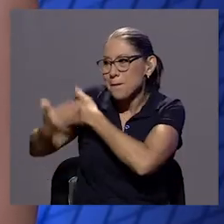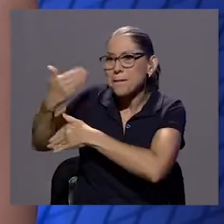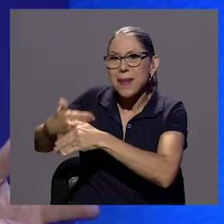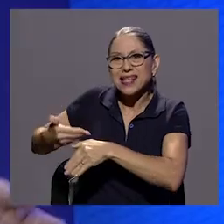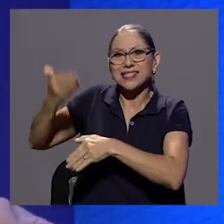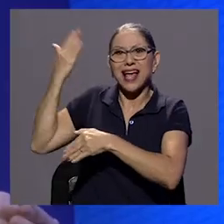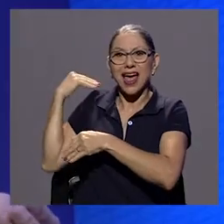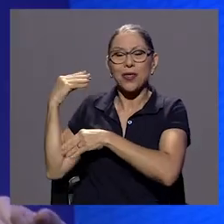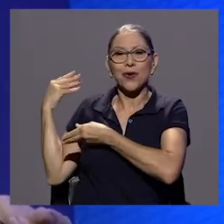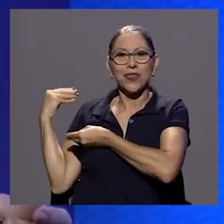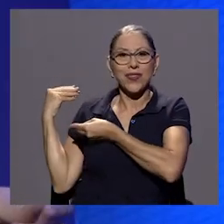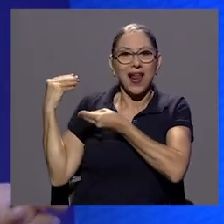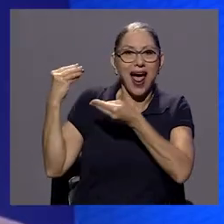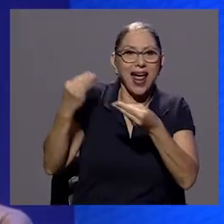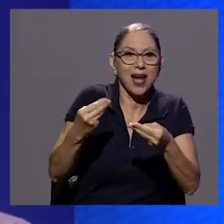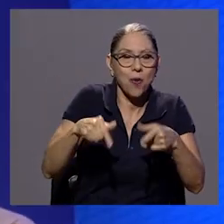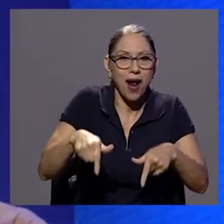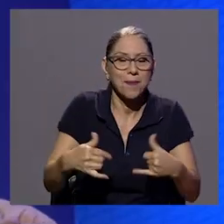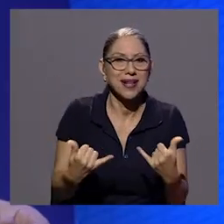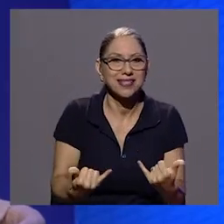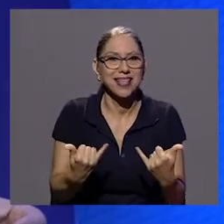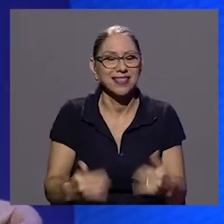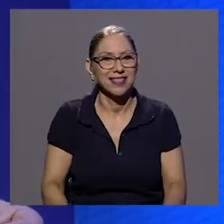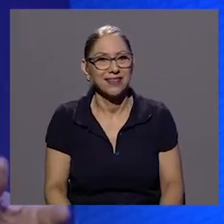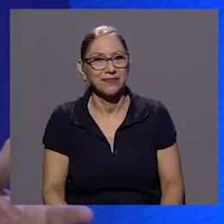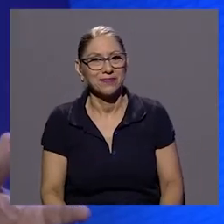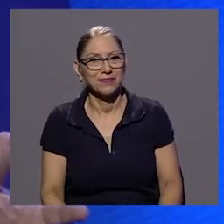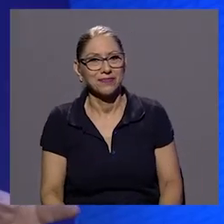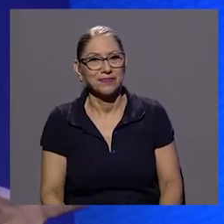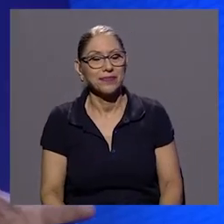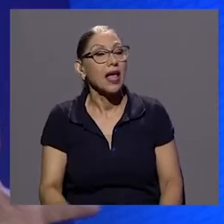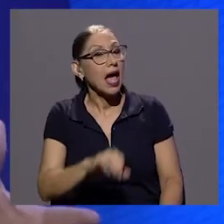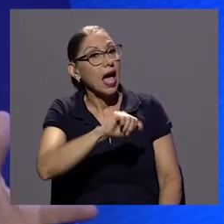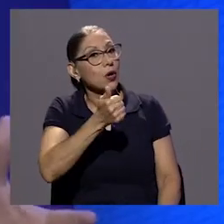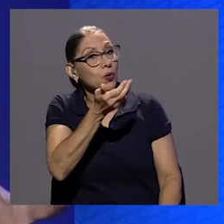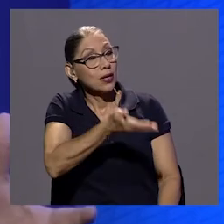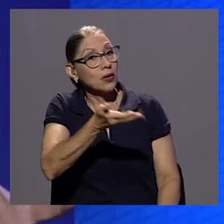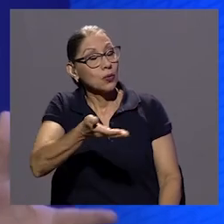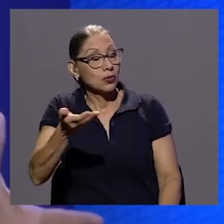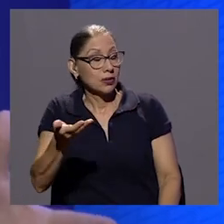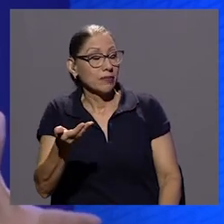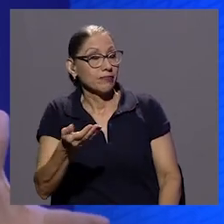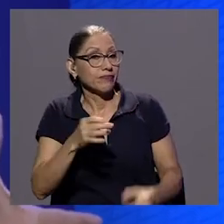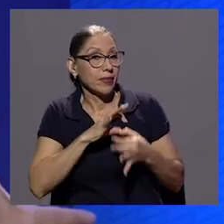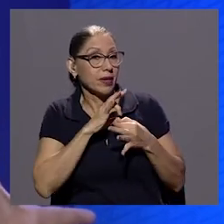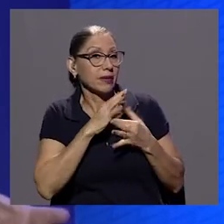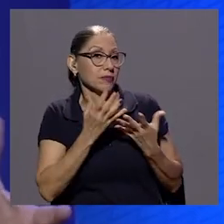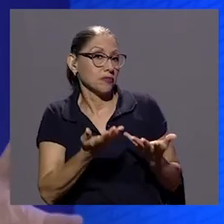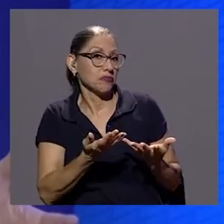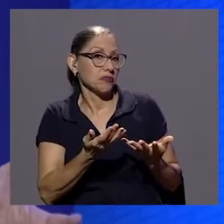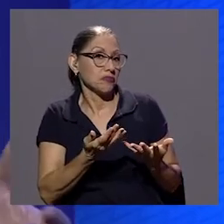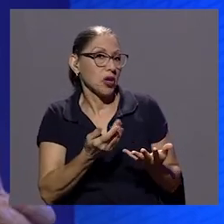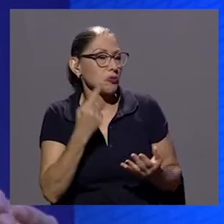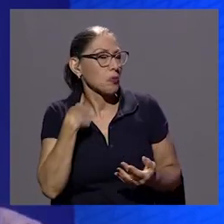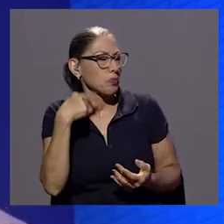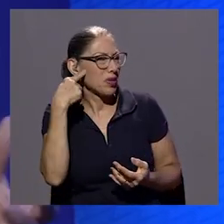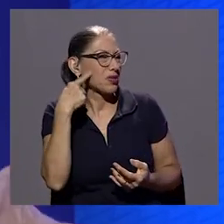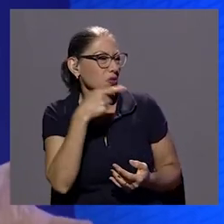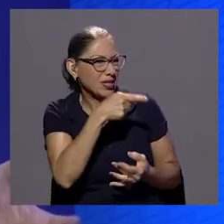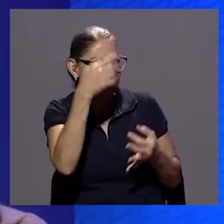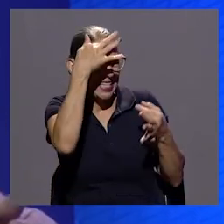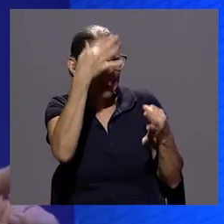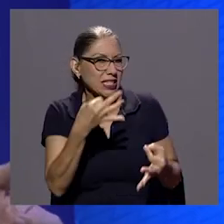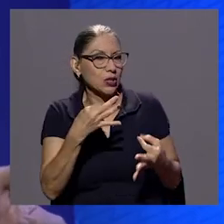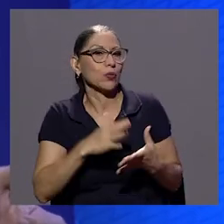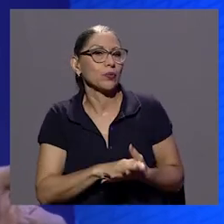decisión pero creo que tiene que haberlo sido si no lo fue pues está bien y es que estas son